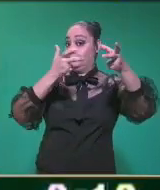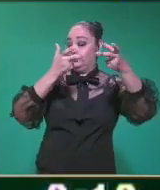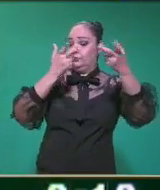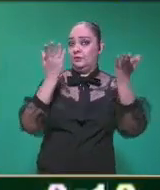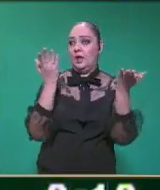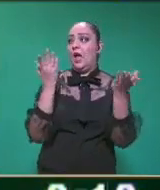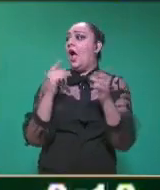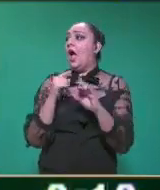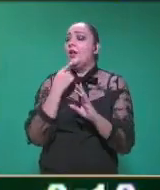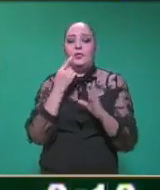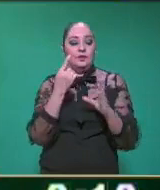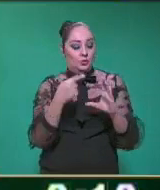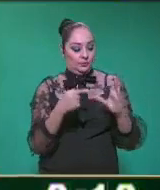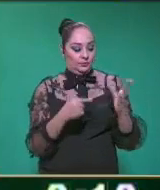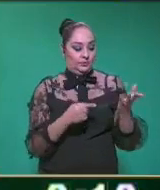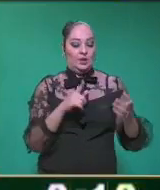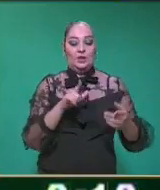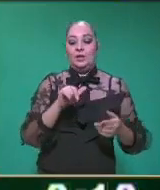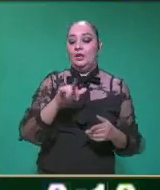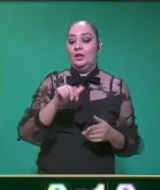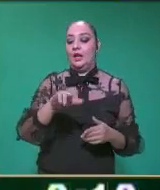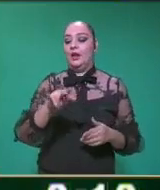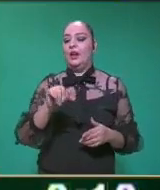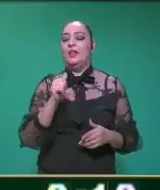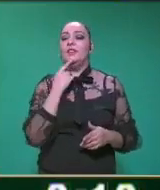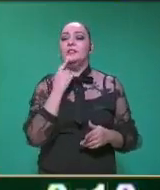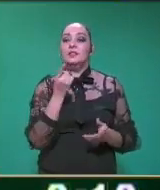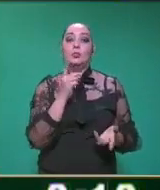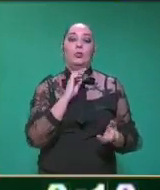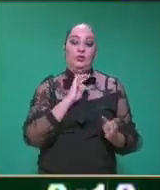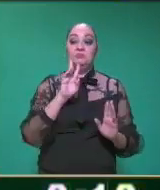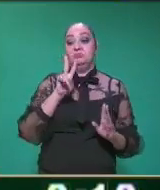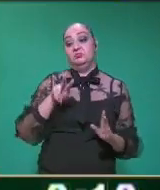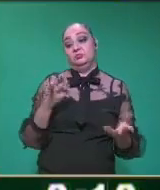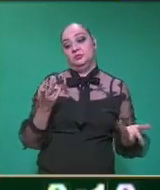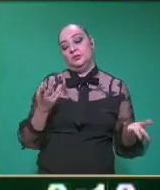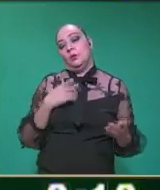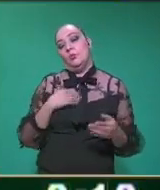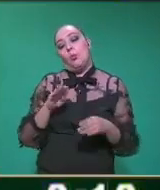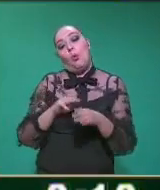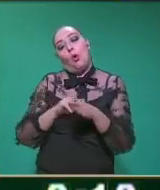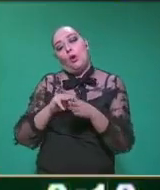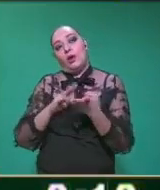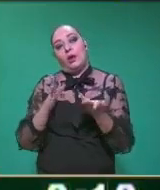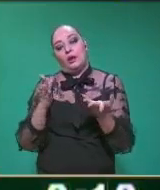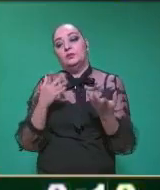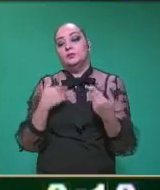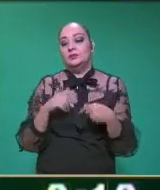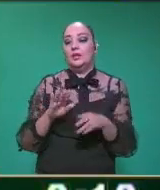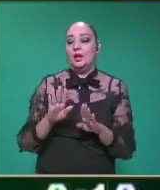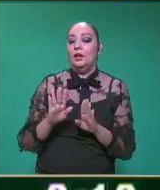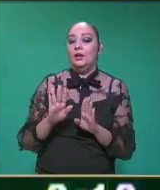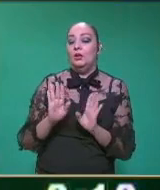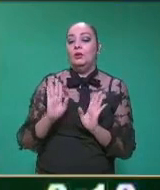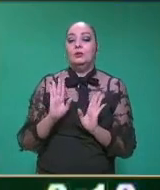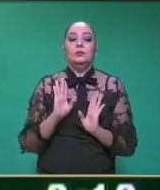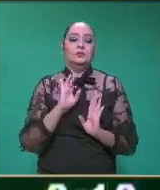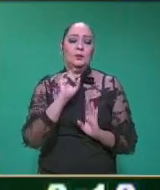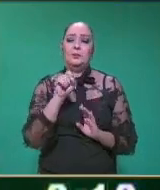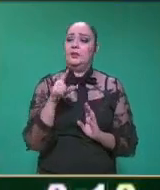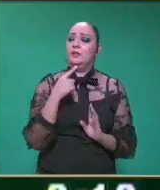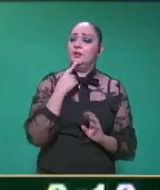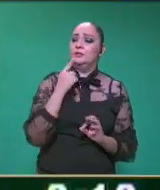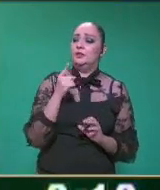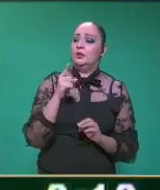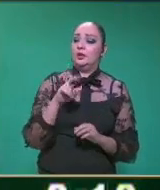puesto ahí algo, maestra? De cómo... Liliana Martínez nos dice que, pues, que efectivamente soy de TES Morena. Ajá. Ajá. Y también